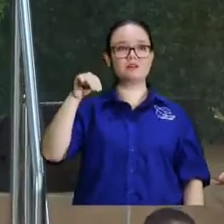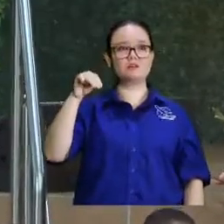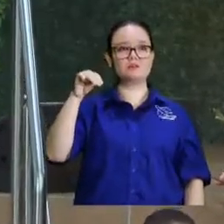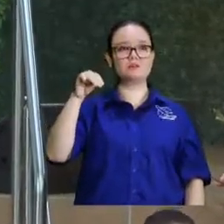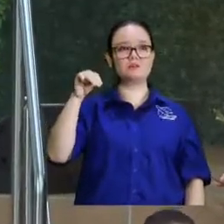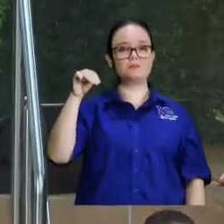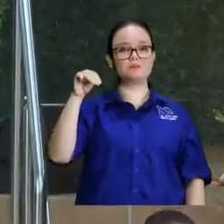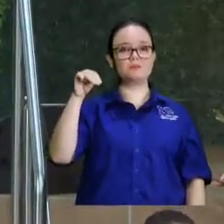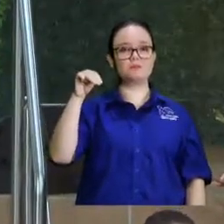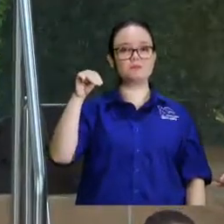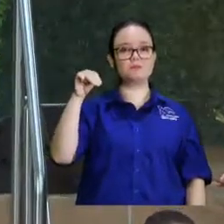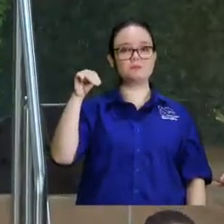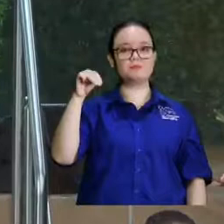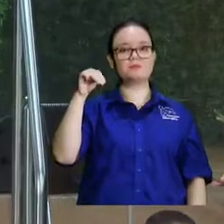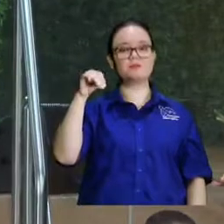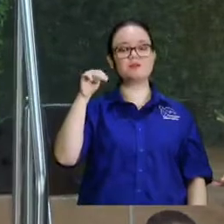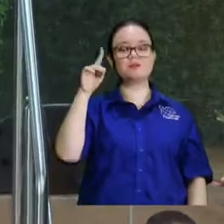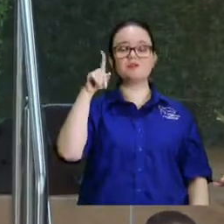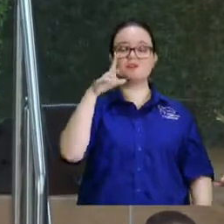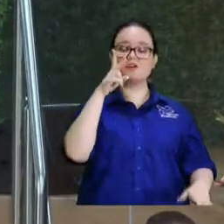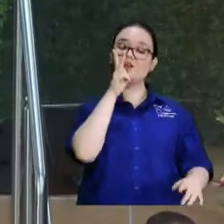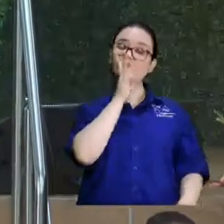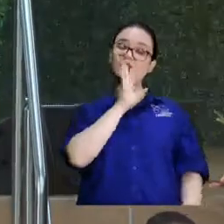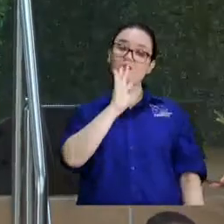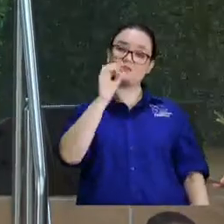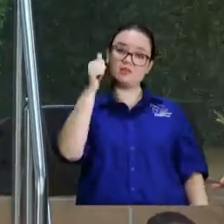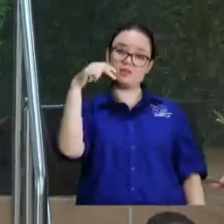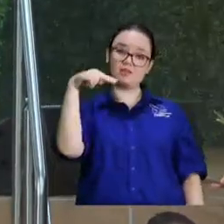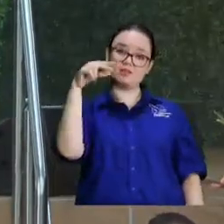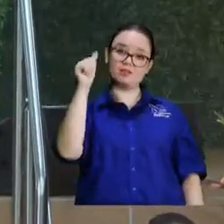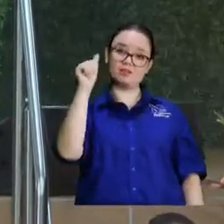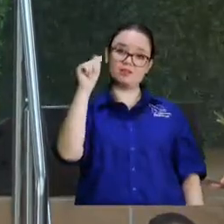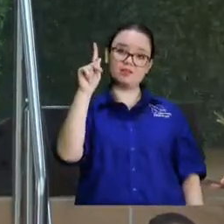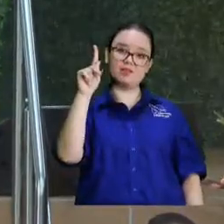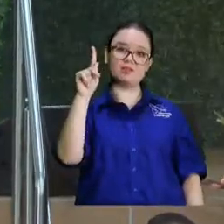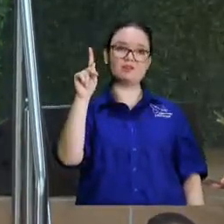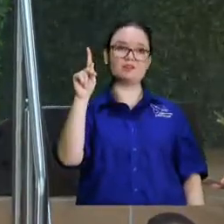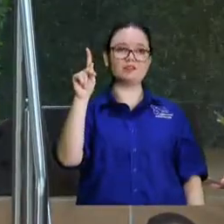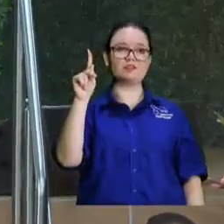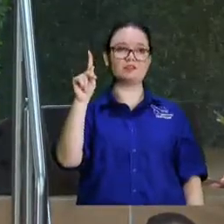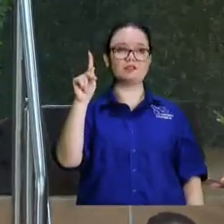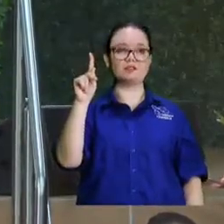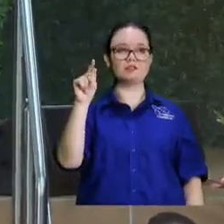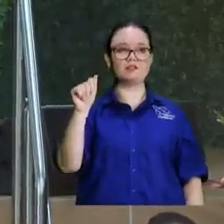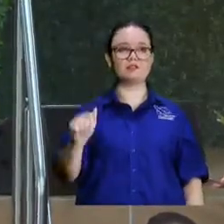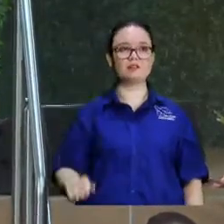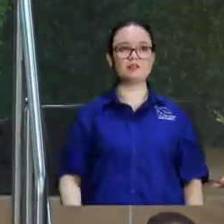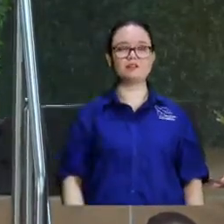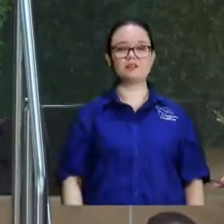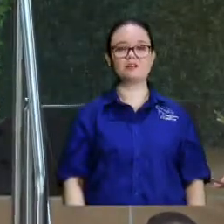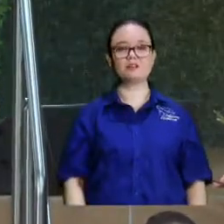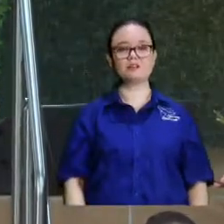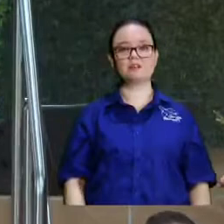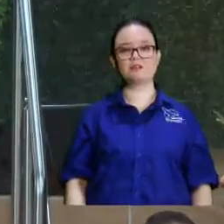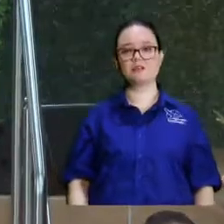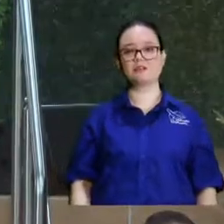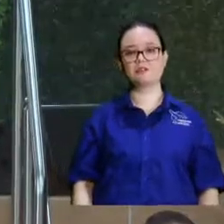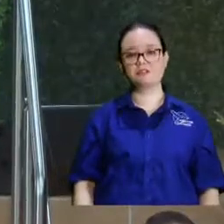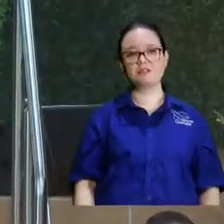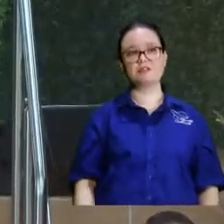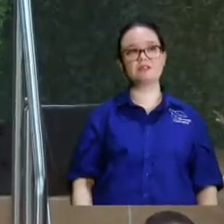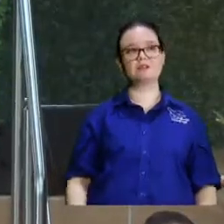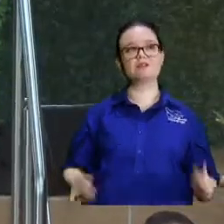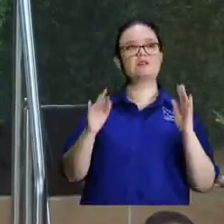raza que decían a los hijos de Anak entonces solo le cambian la C por la K y le ponen Anakim los Anakim